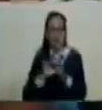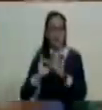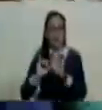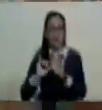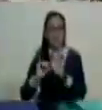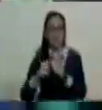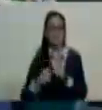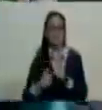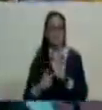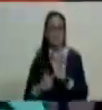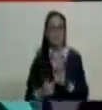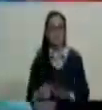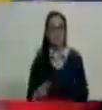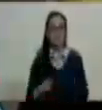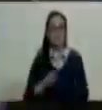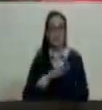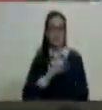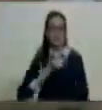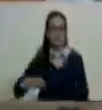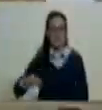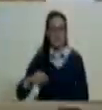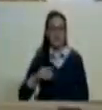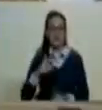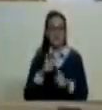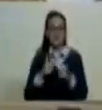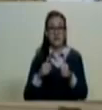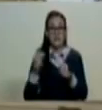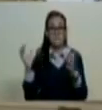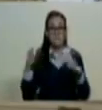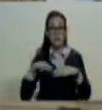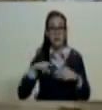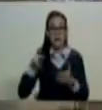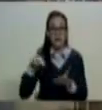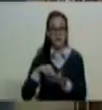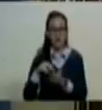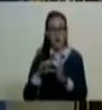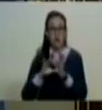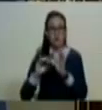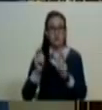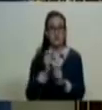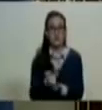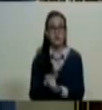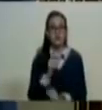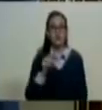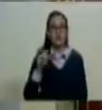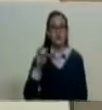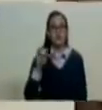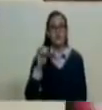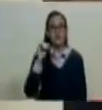vicepresidente de la Asamblea Nacional Constituyente, doctor Isaías Rodríguez.